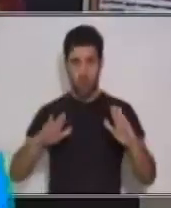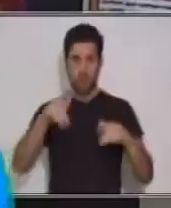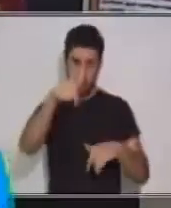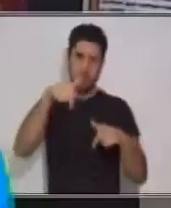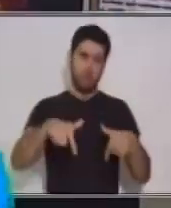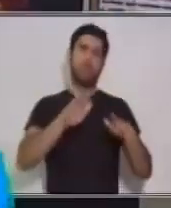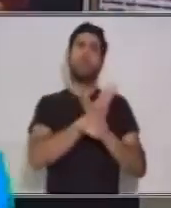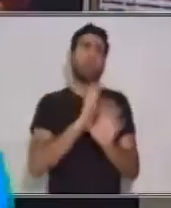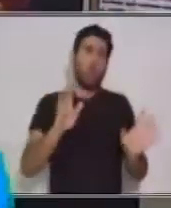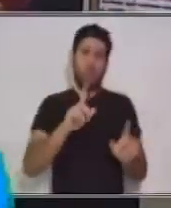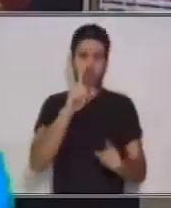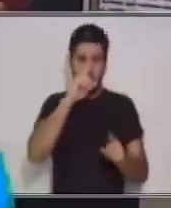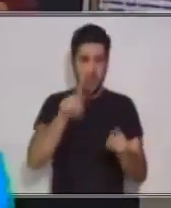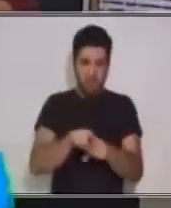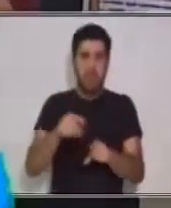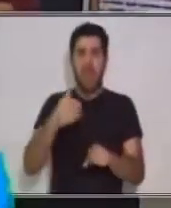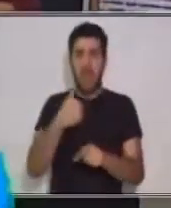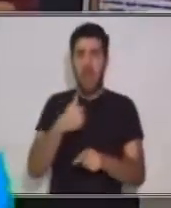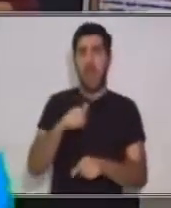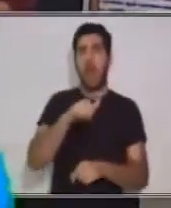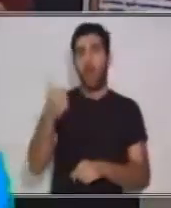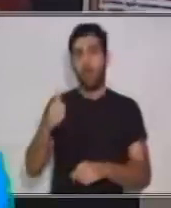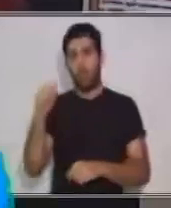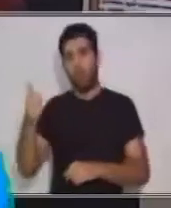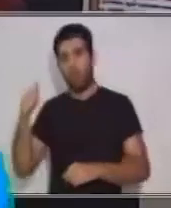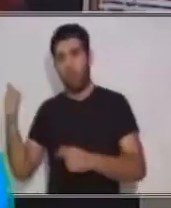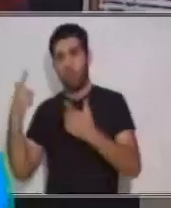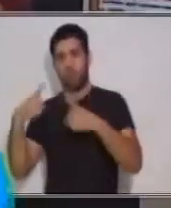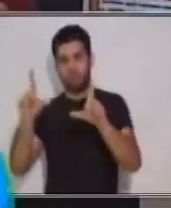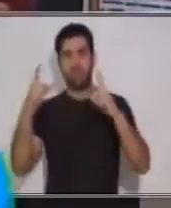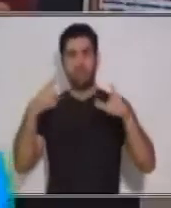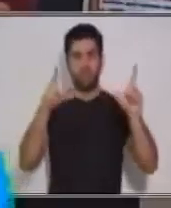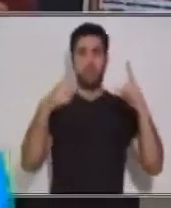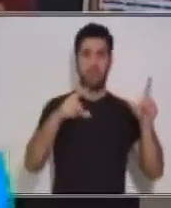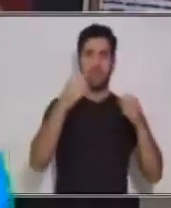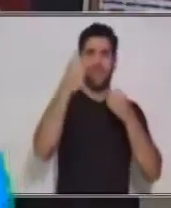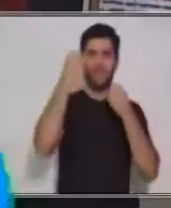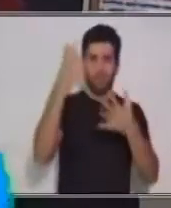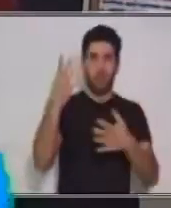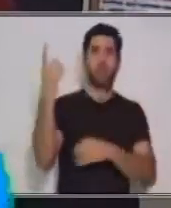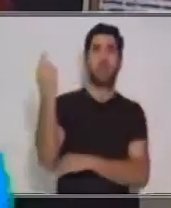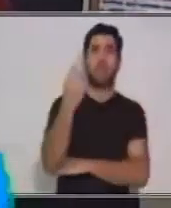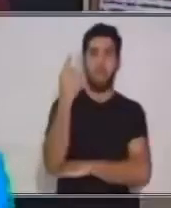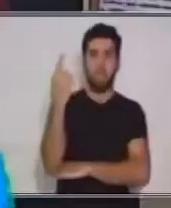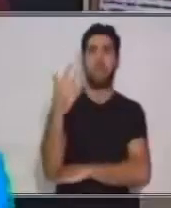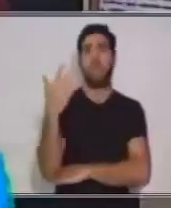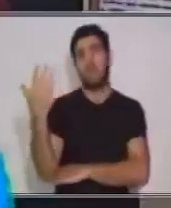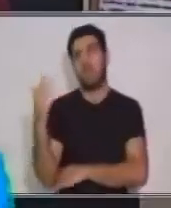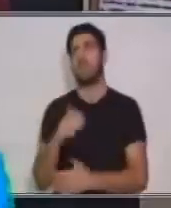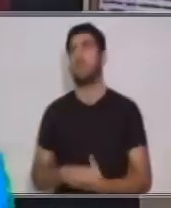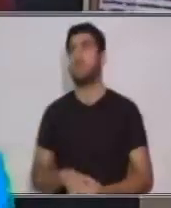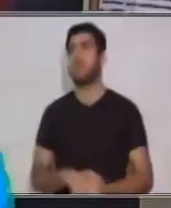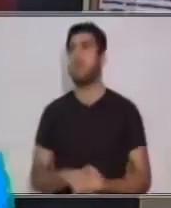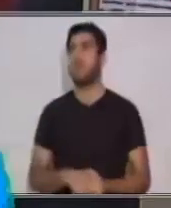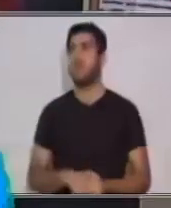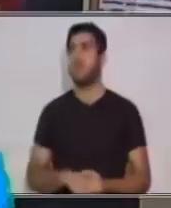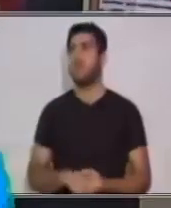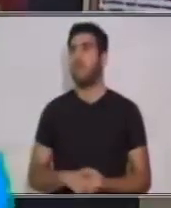encontrar otros programas educativos que te van a trasladar mensajes e información importante. En las enciclopedias.